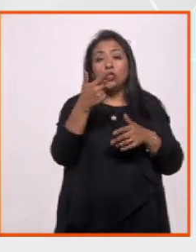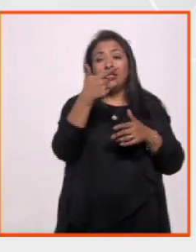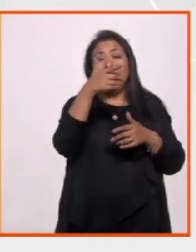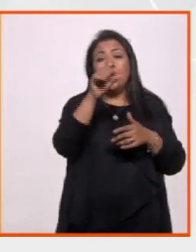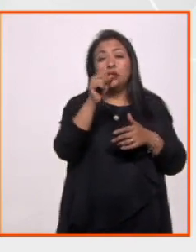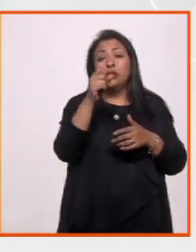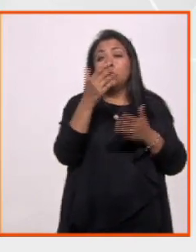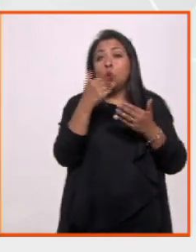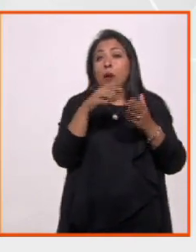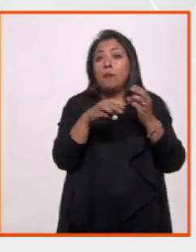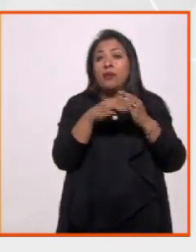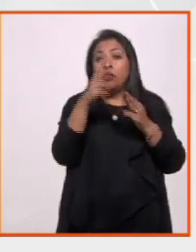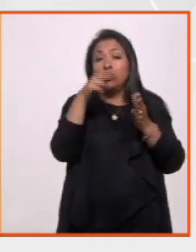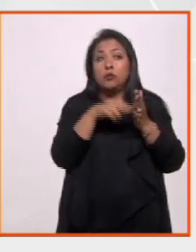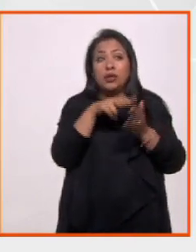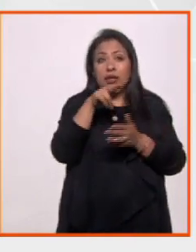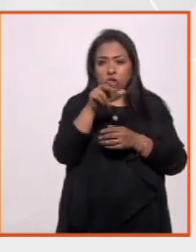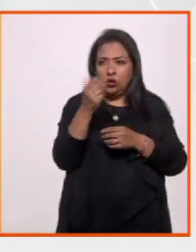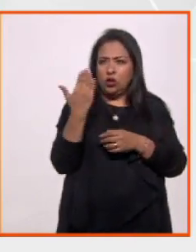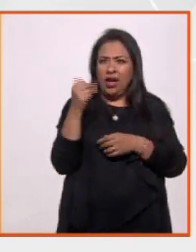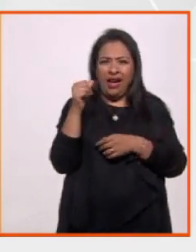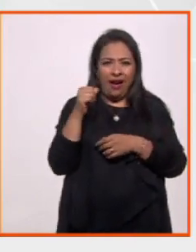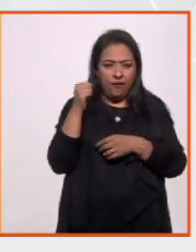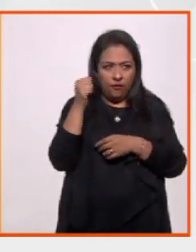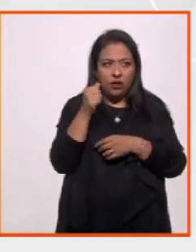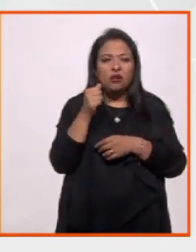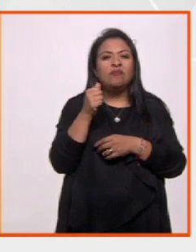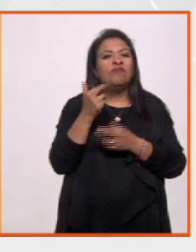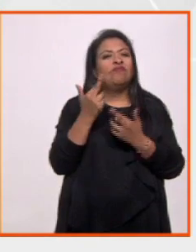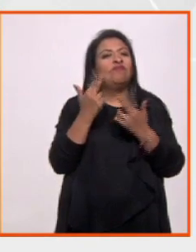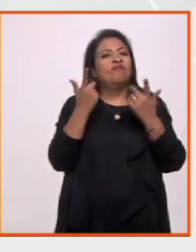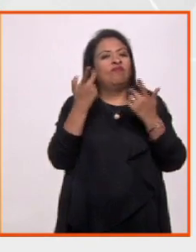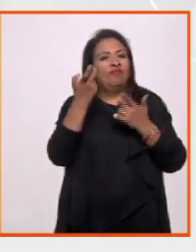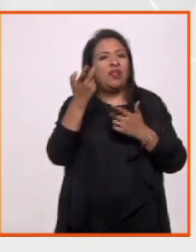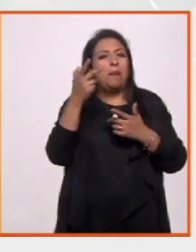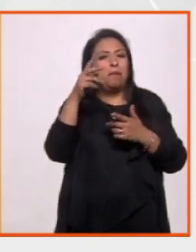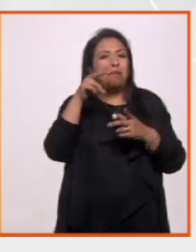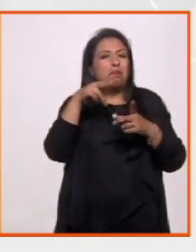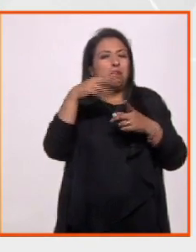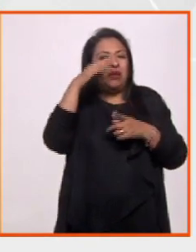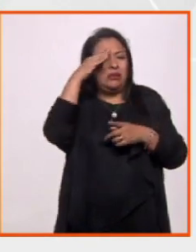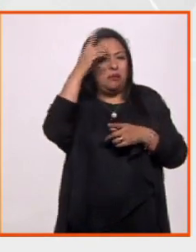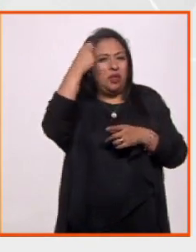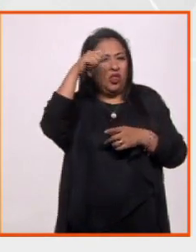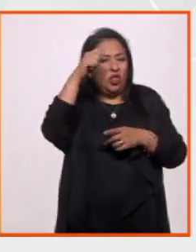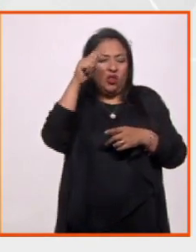materia en 2018, y en abril de este año, pueden romper con este paradigma.